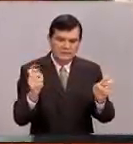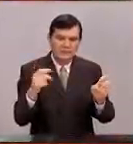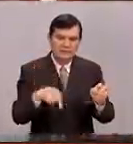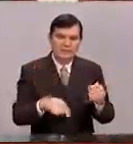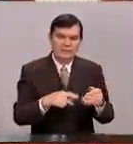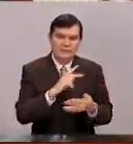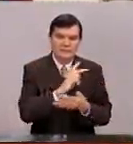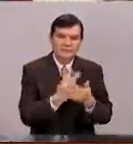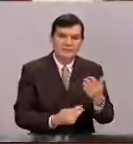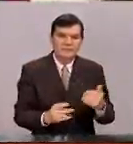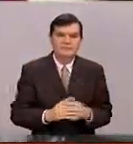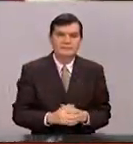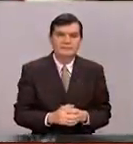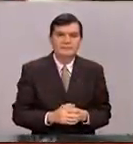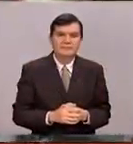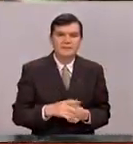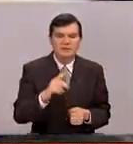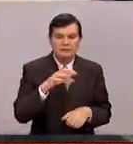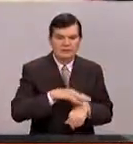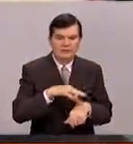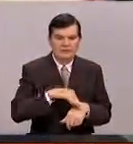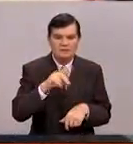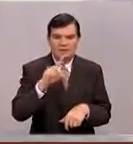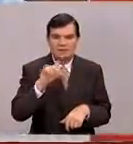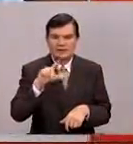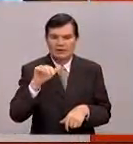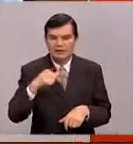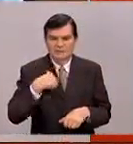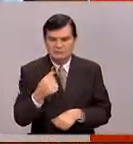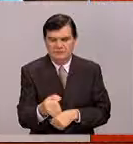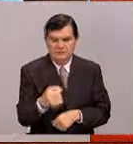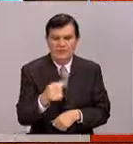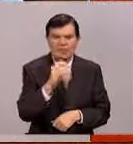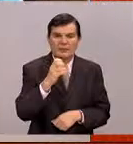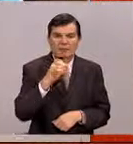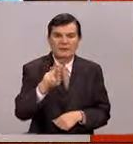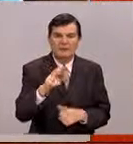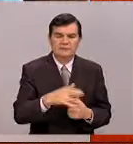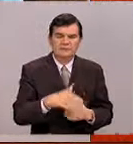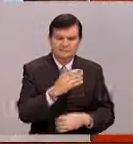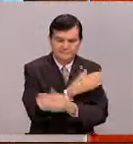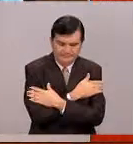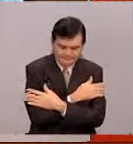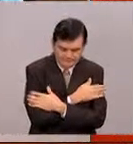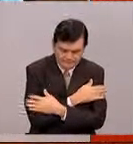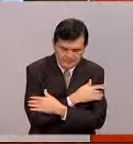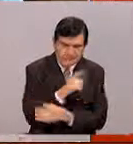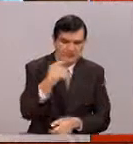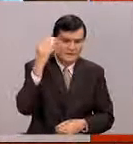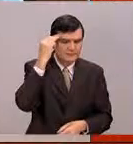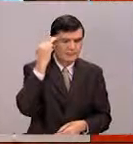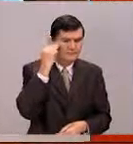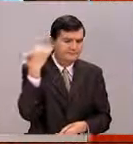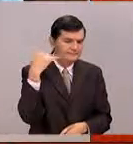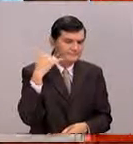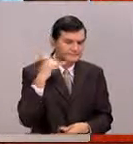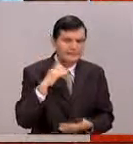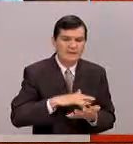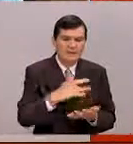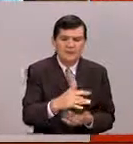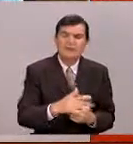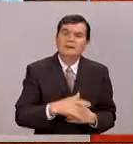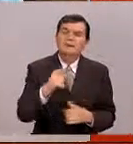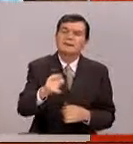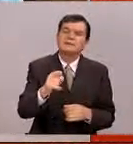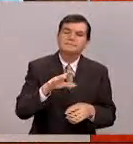este programa. Doctora Dalila, la saludo con mucho gusto a Marce Peda Castro, un fuerte abrazo hasta Mérida, Yucatán. Muchas gracias. El